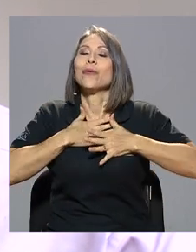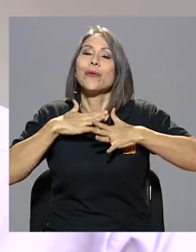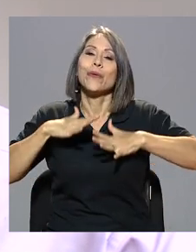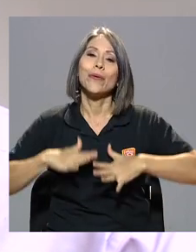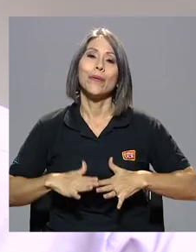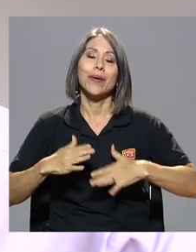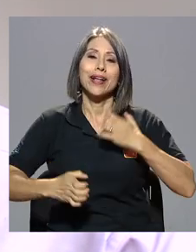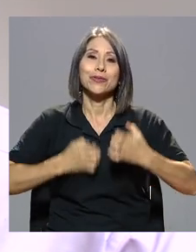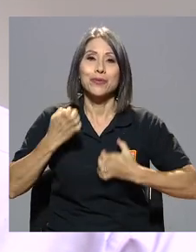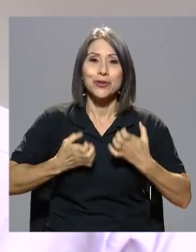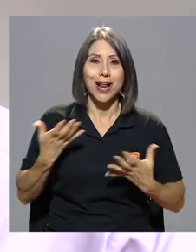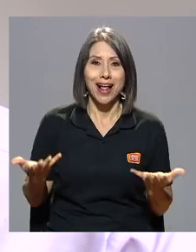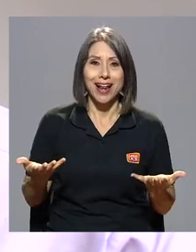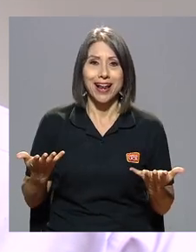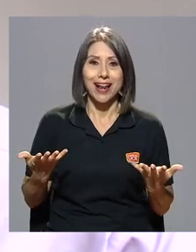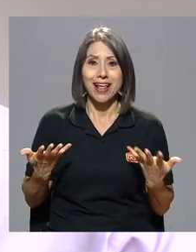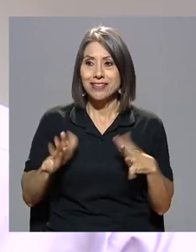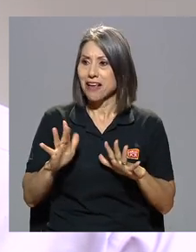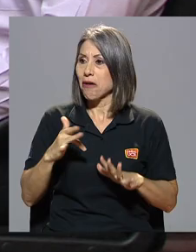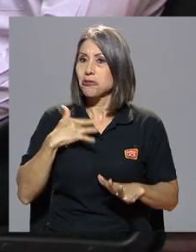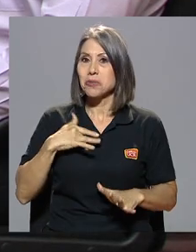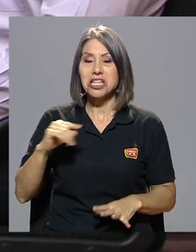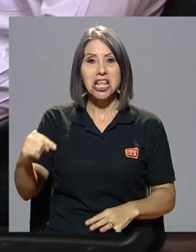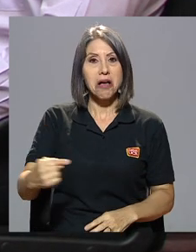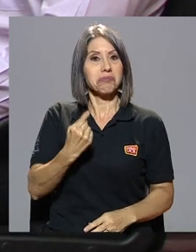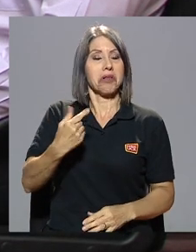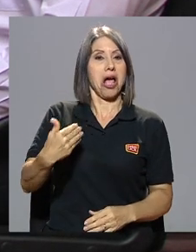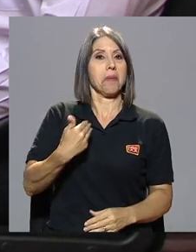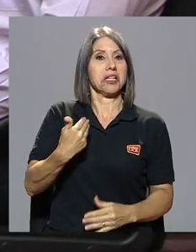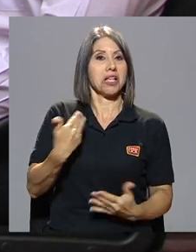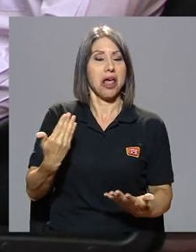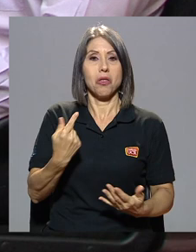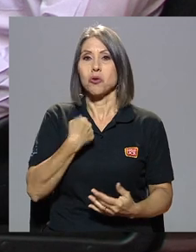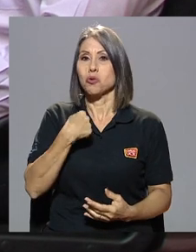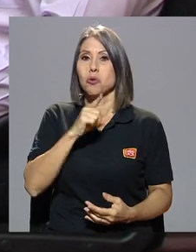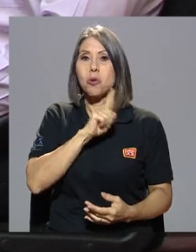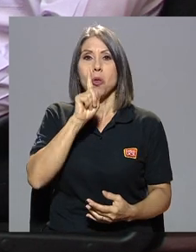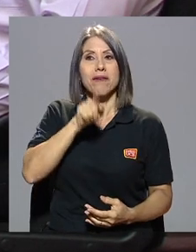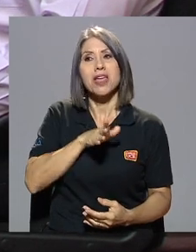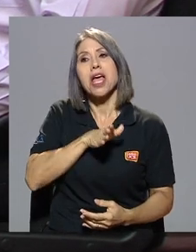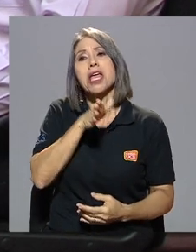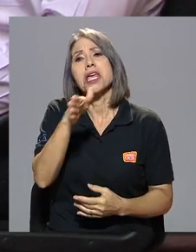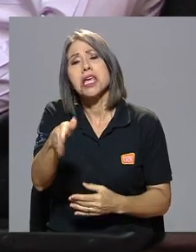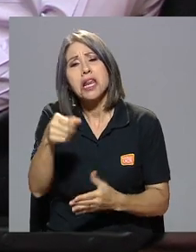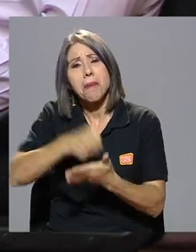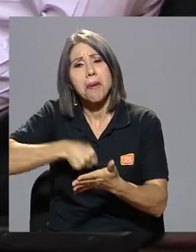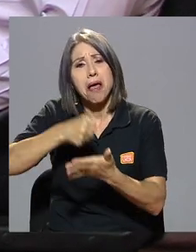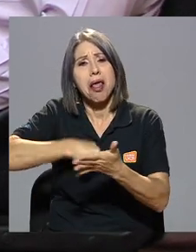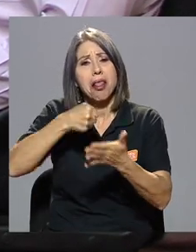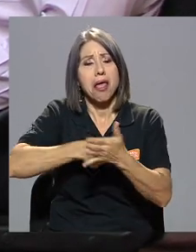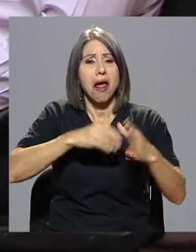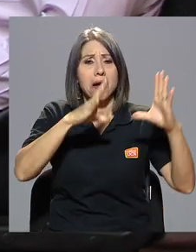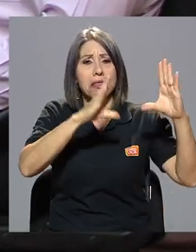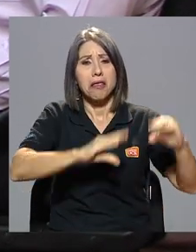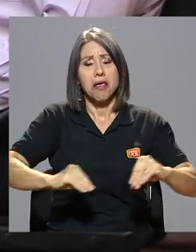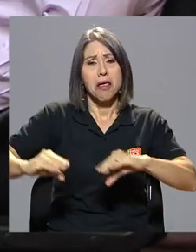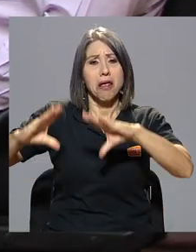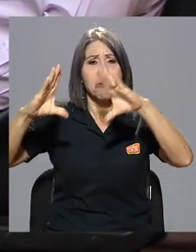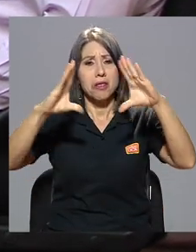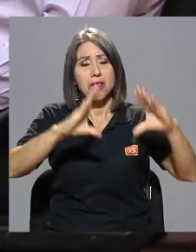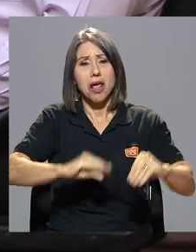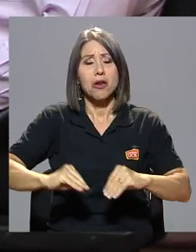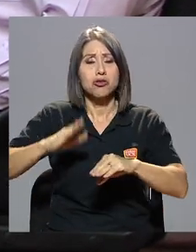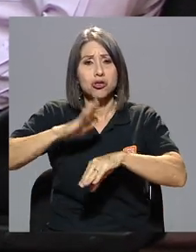sentido de que yo no estaba amenazado no tenía que que ir a pelear día y noche sobre puntos de vista